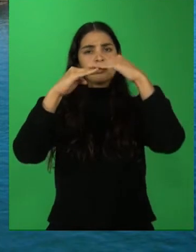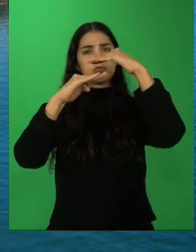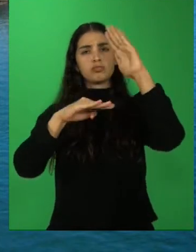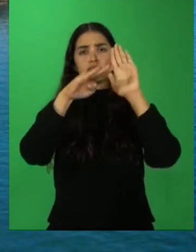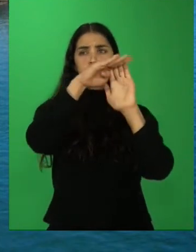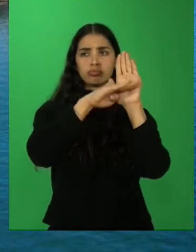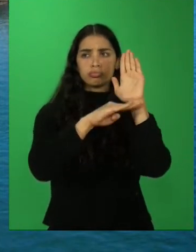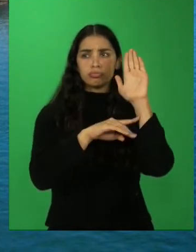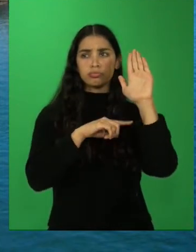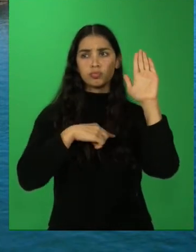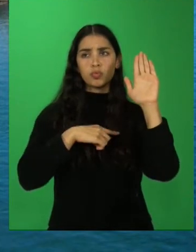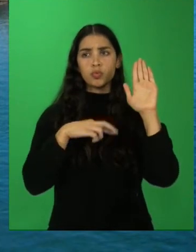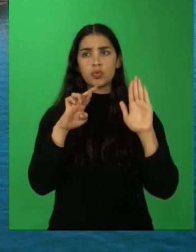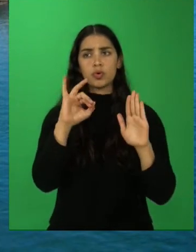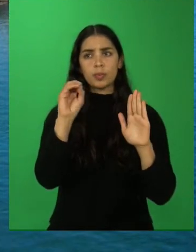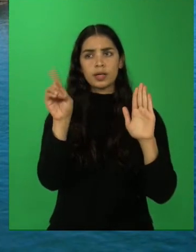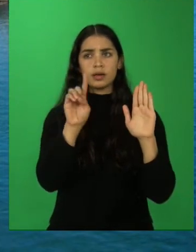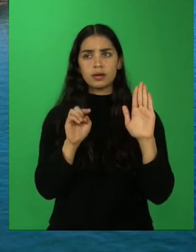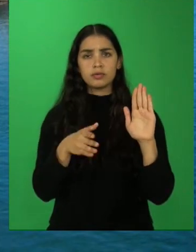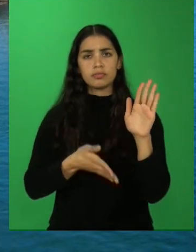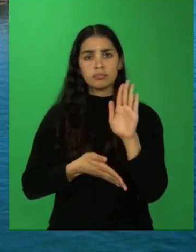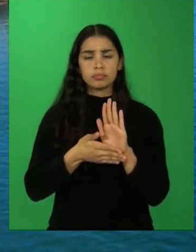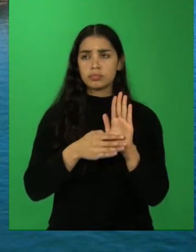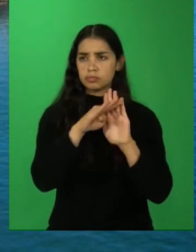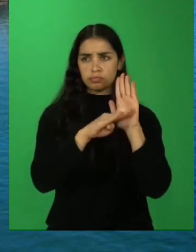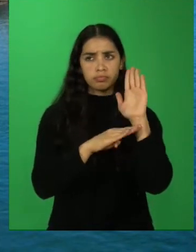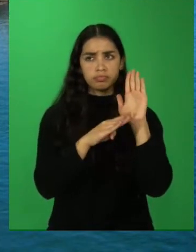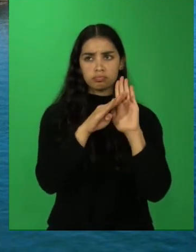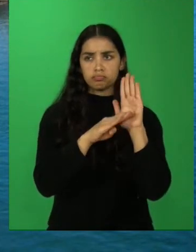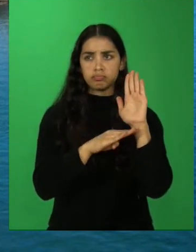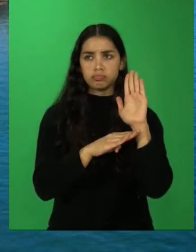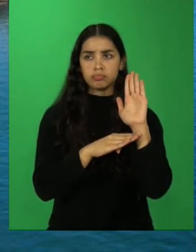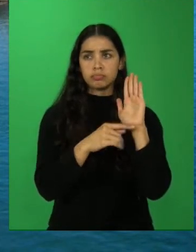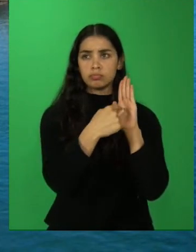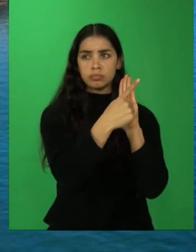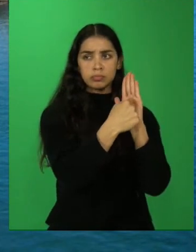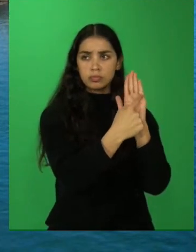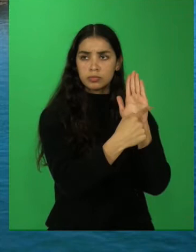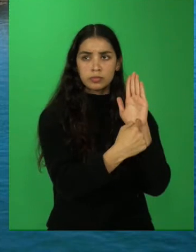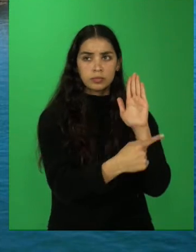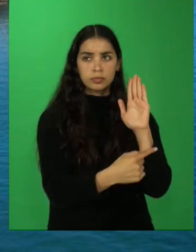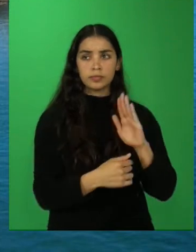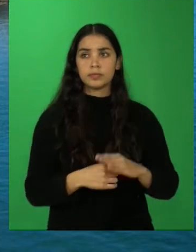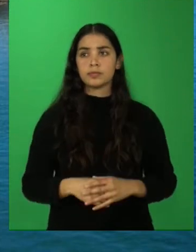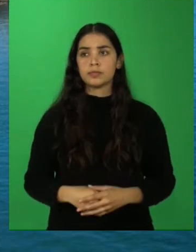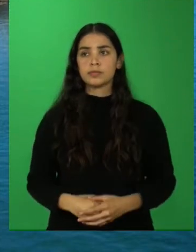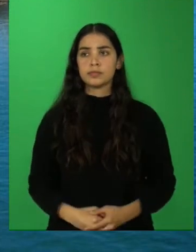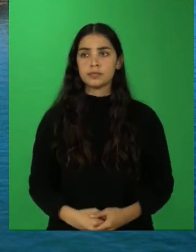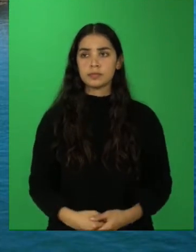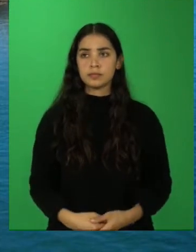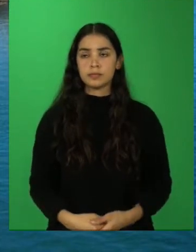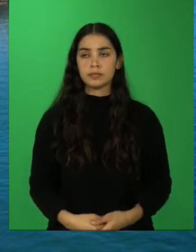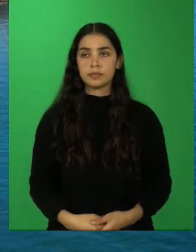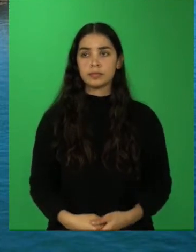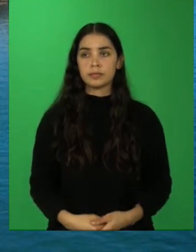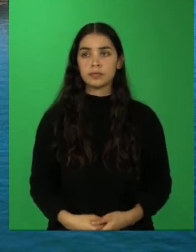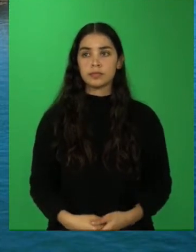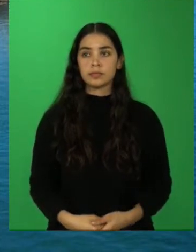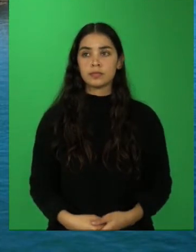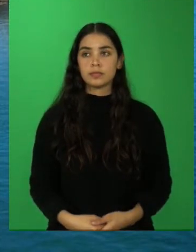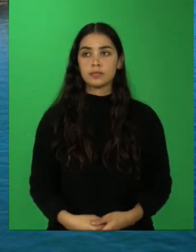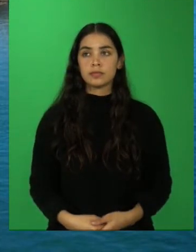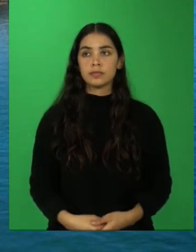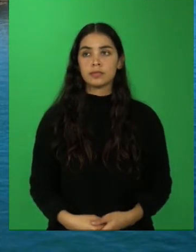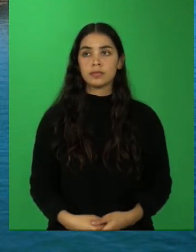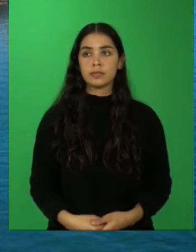Cayicayi, Caucao, Cruces, Simpson, Cautín, Damas, Panguipulli, Futaleifú, Mauyín y Río Bueno.